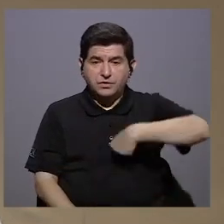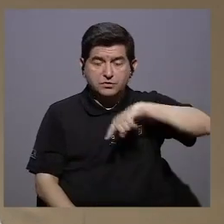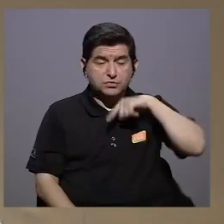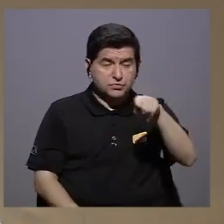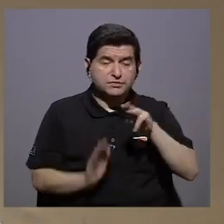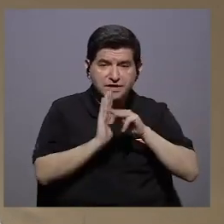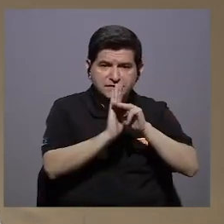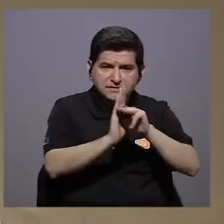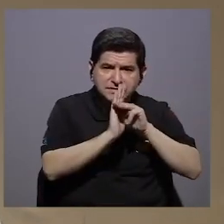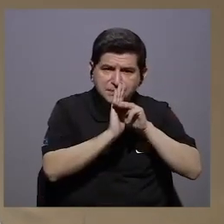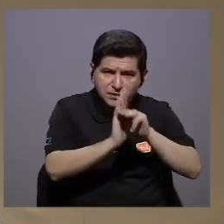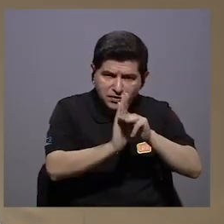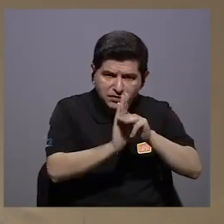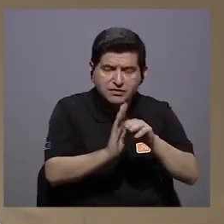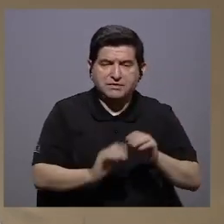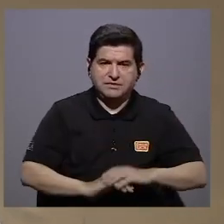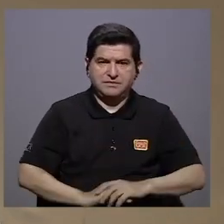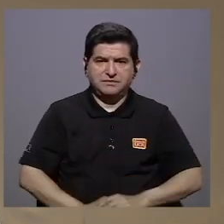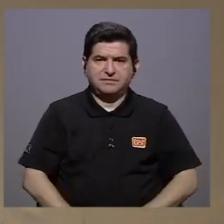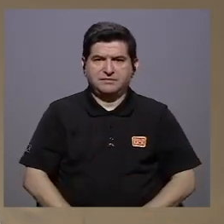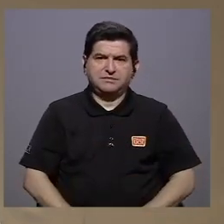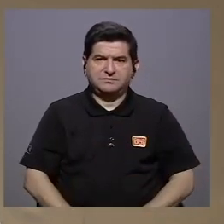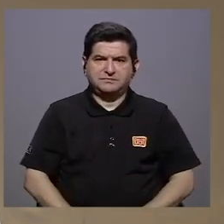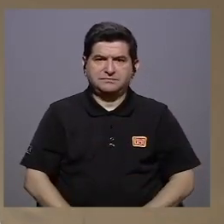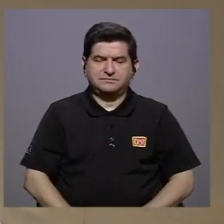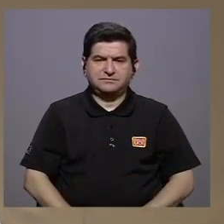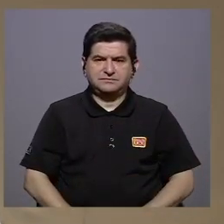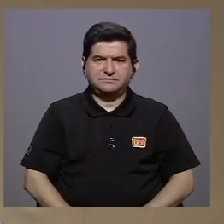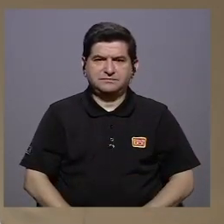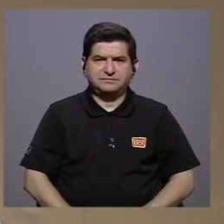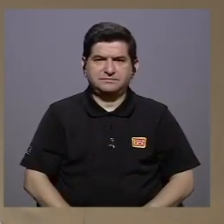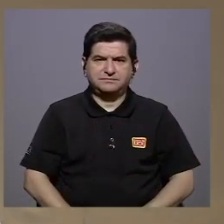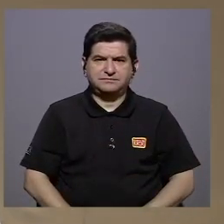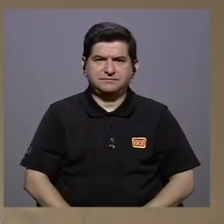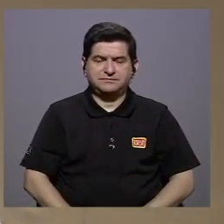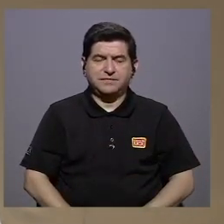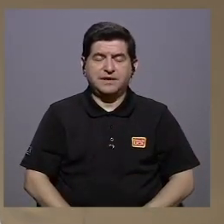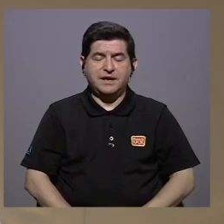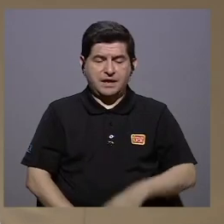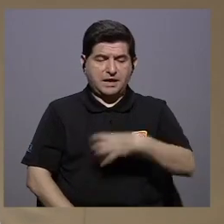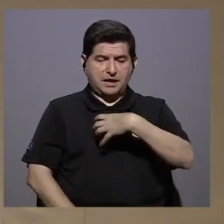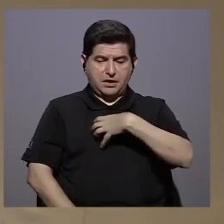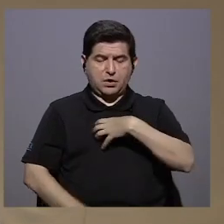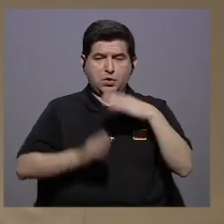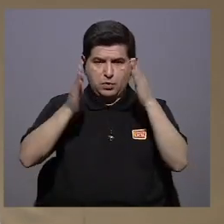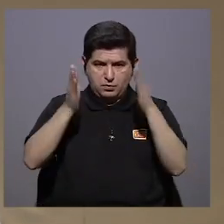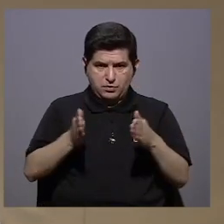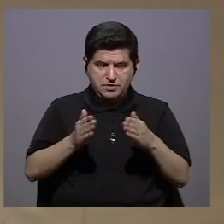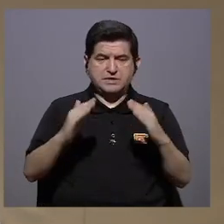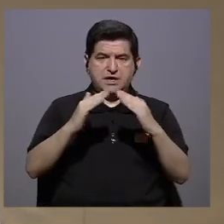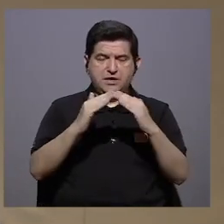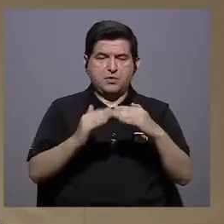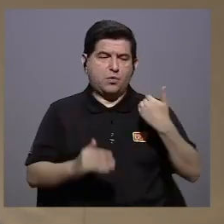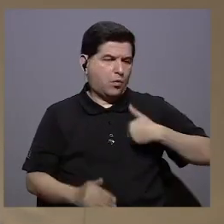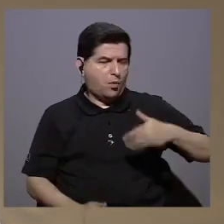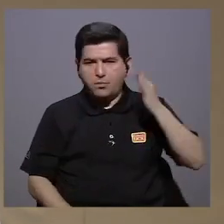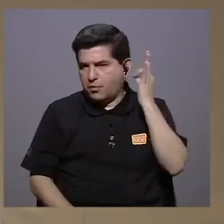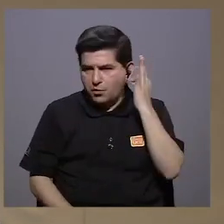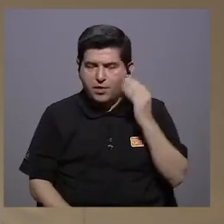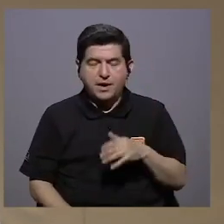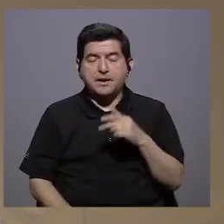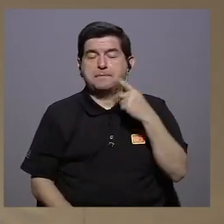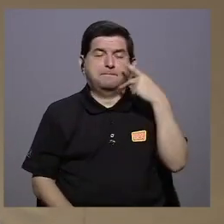este patrón en el que el dueño de la casa, la dueña de la casa,